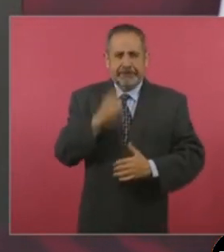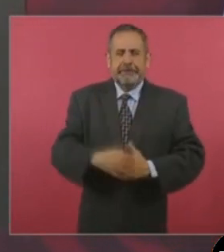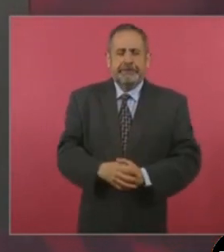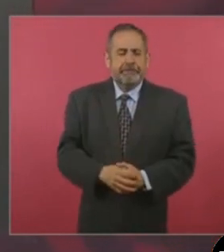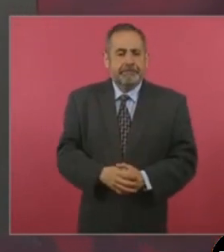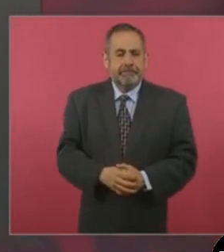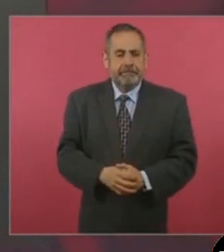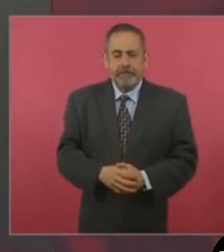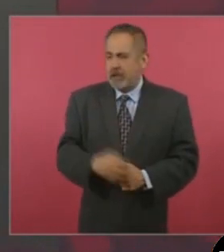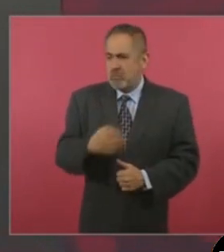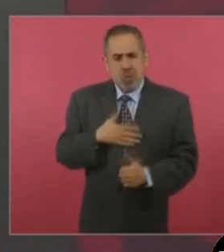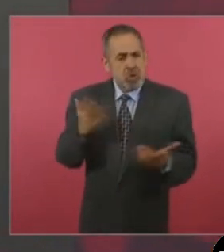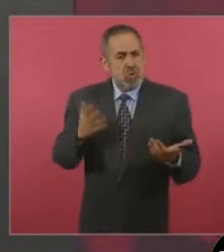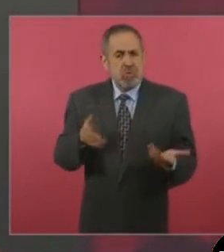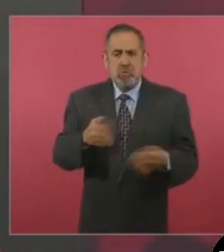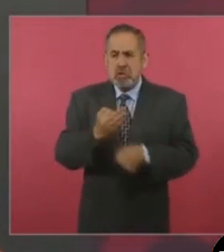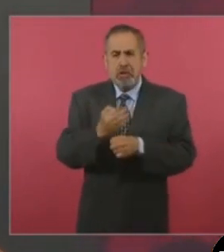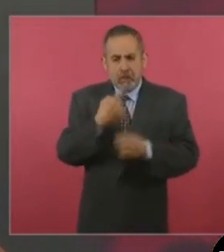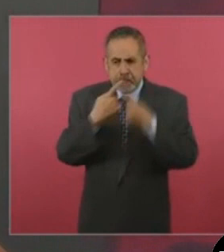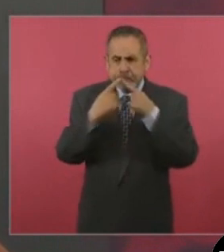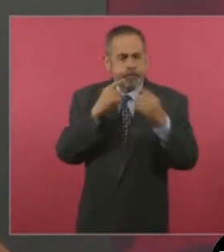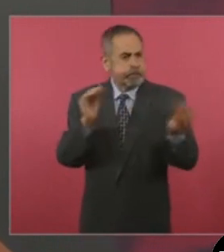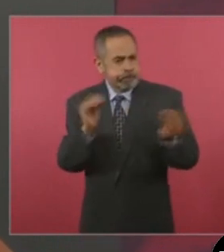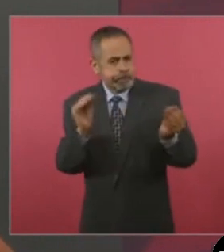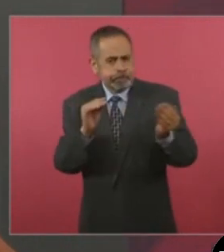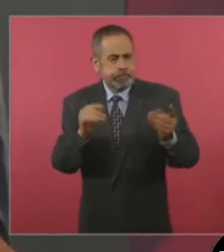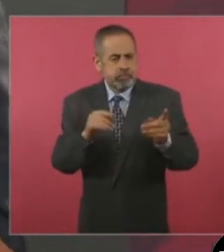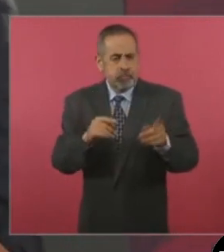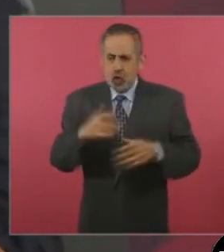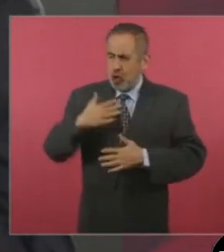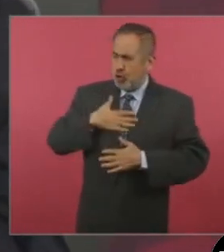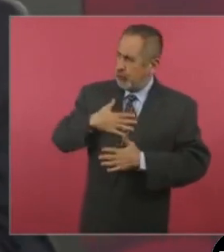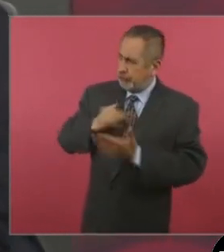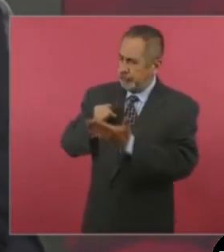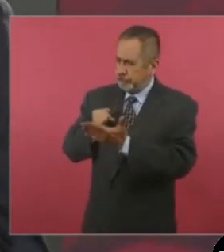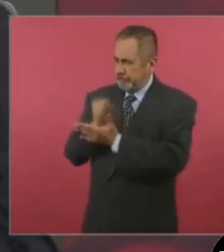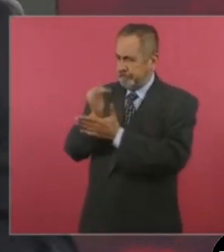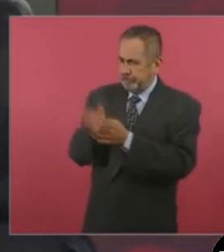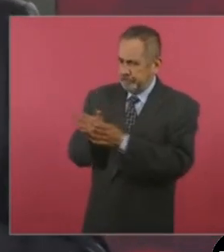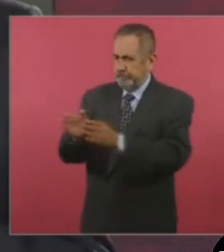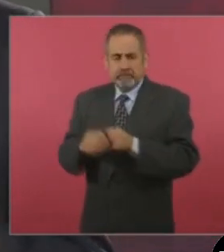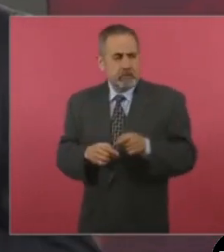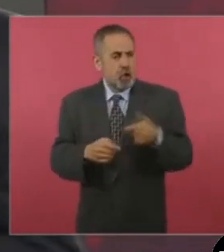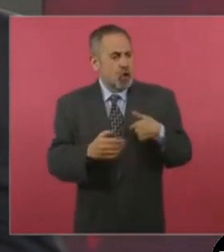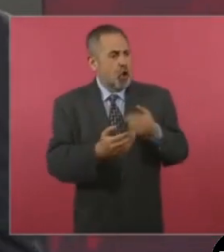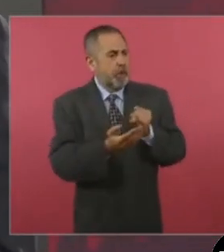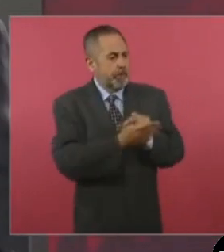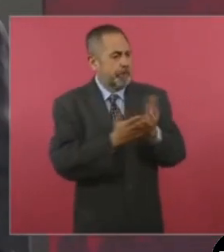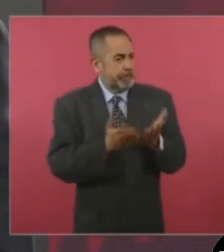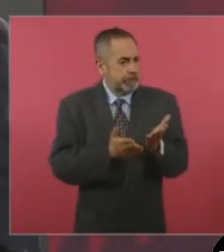Y qué bueno que haya definiciones, quién está con quién,